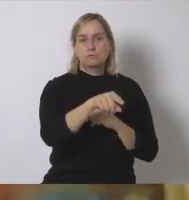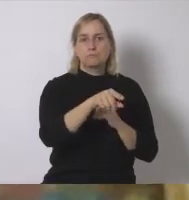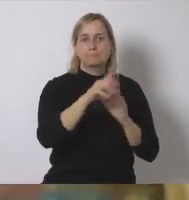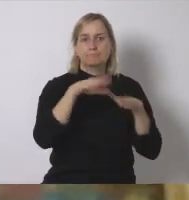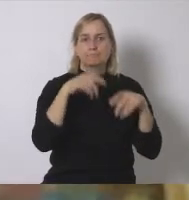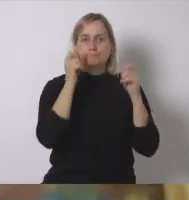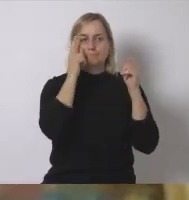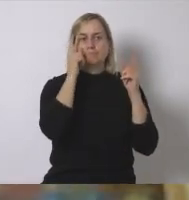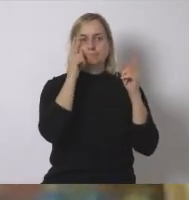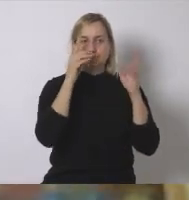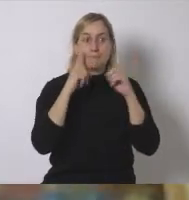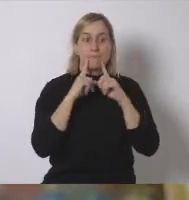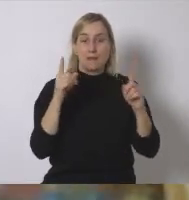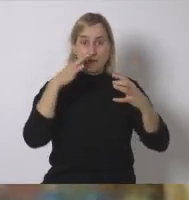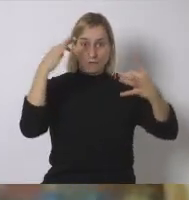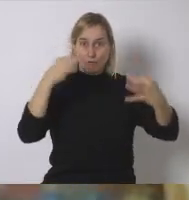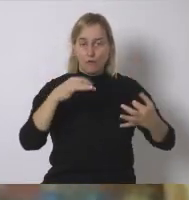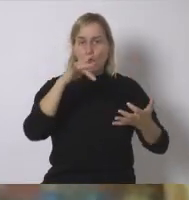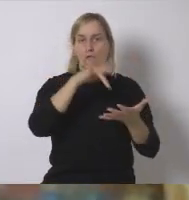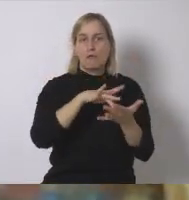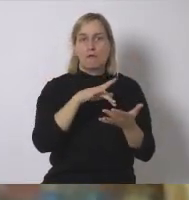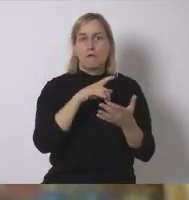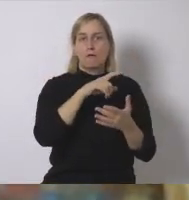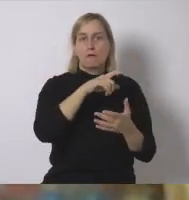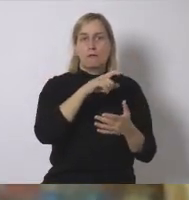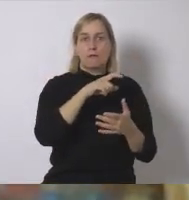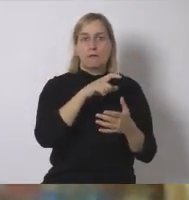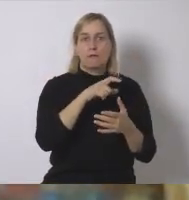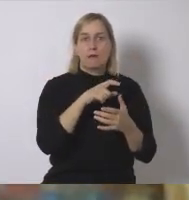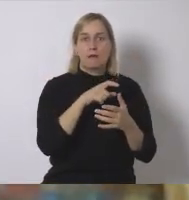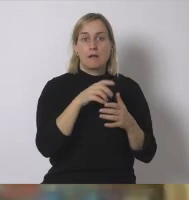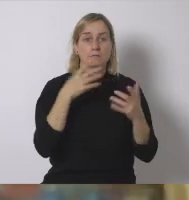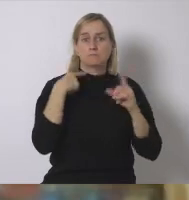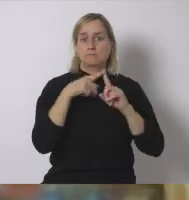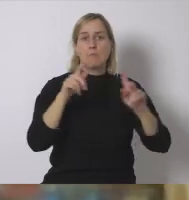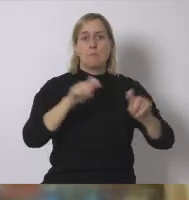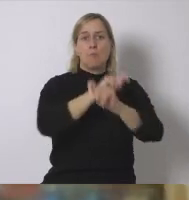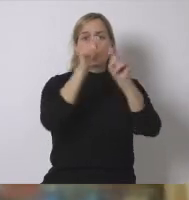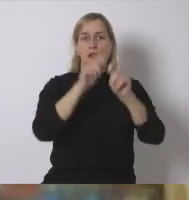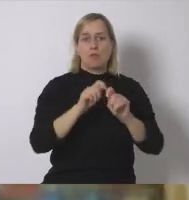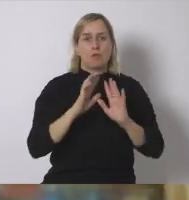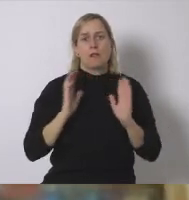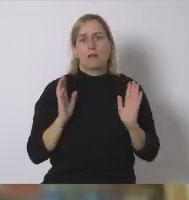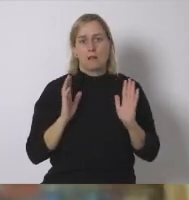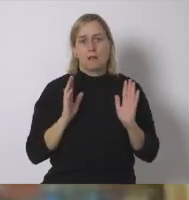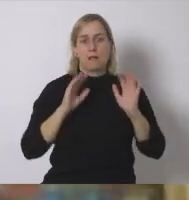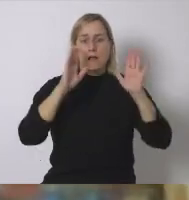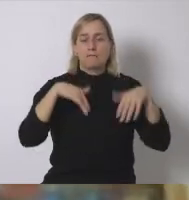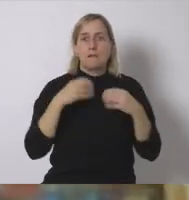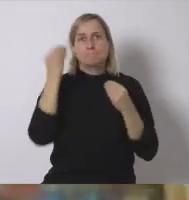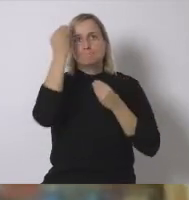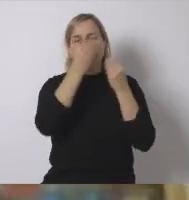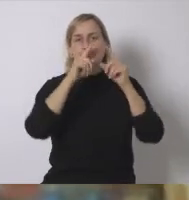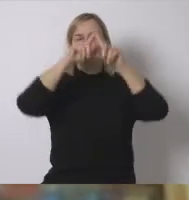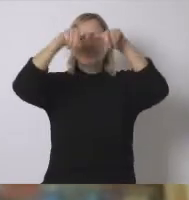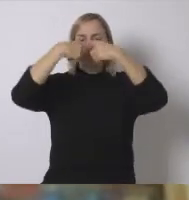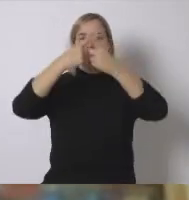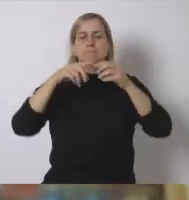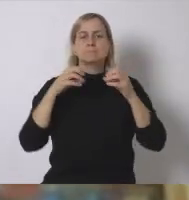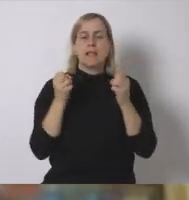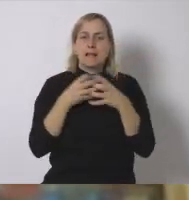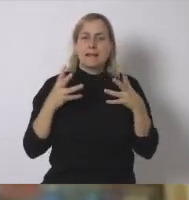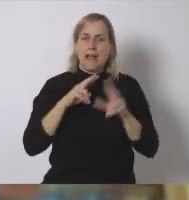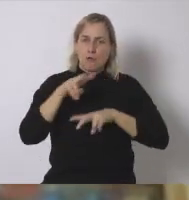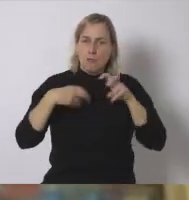finalmente acaban beneficiando a pocas grandes multinacionales. Y yo me pregunto si en la energía renovable no podemos